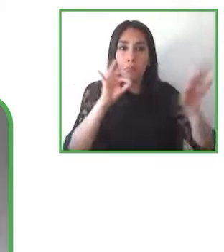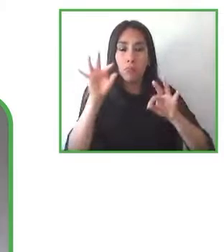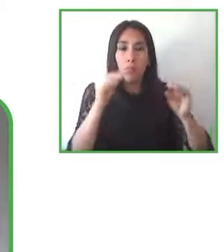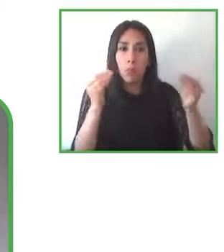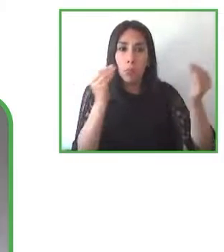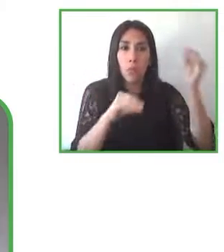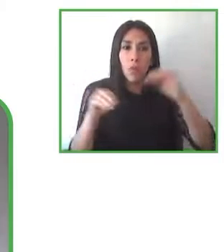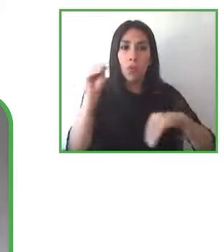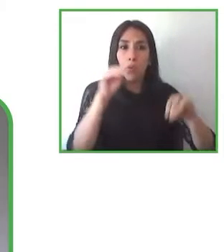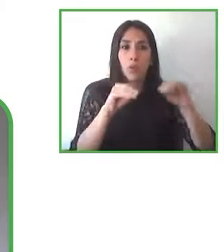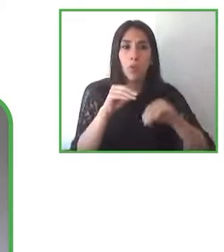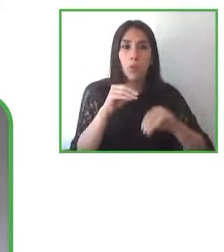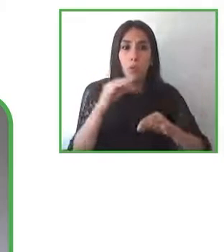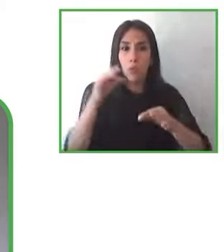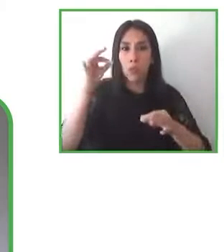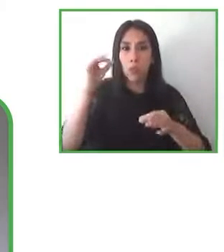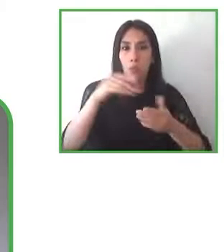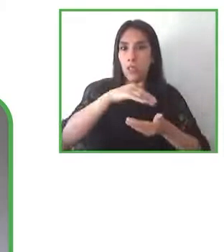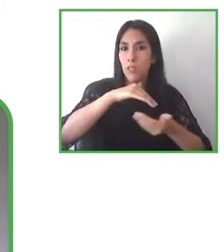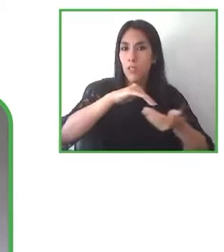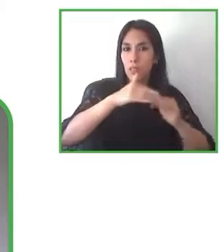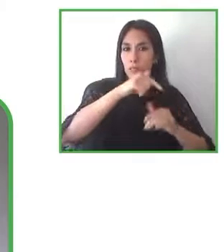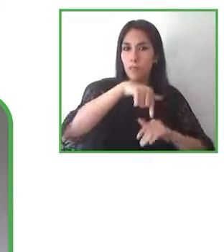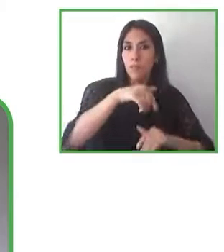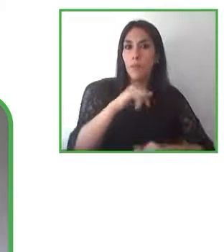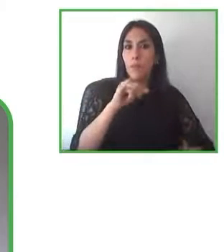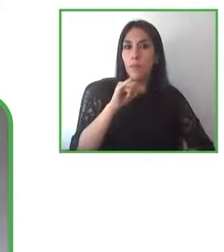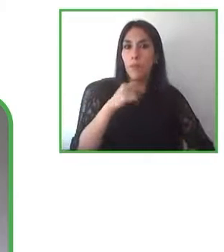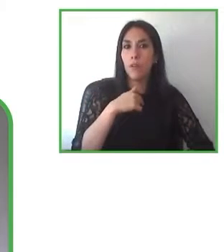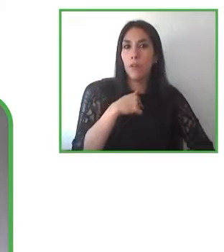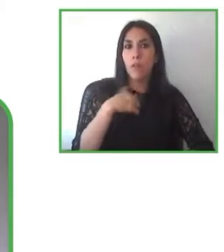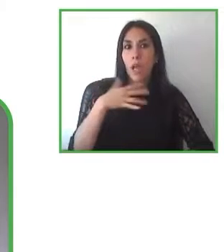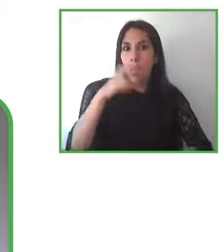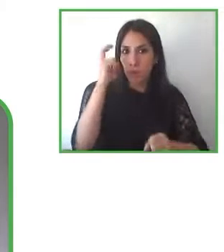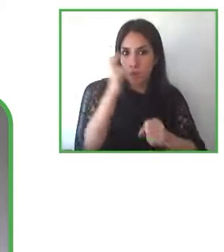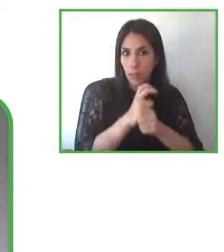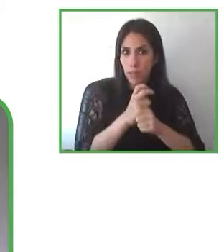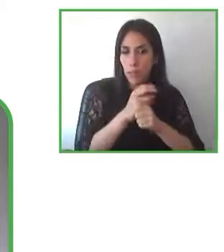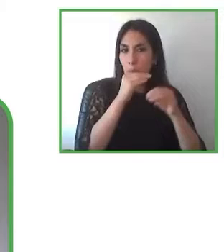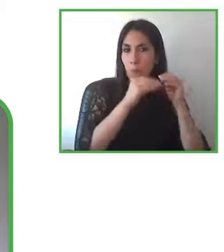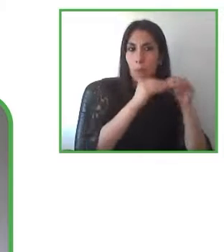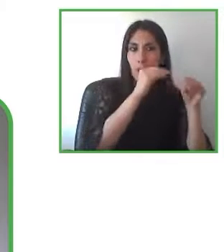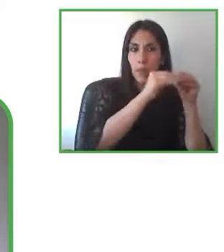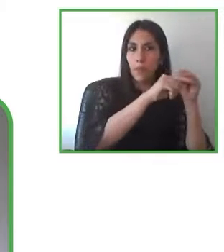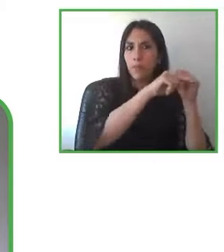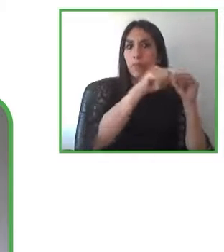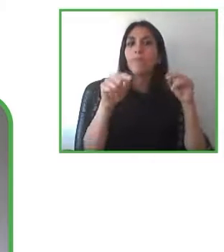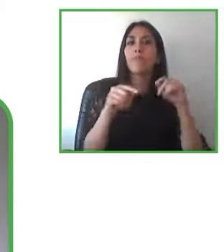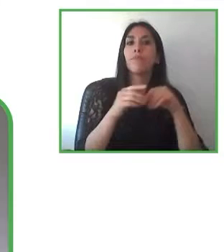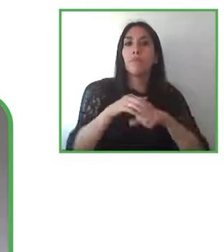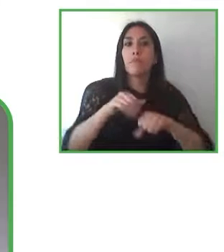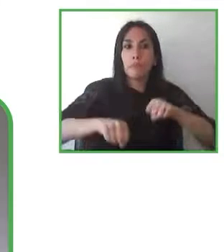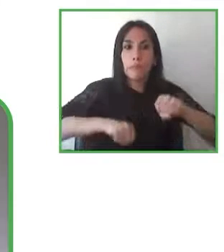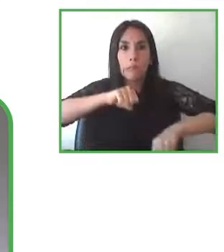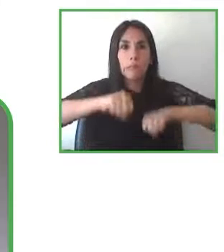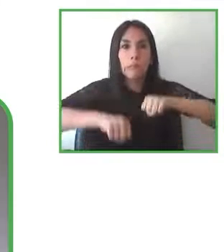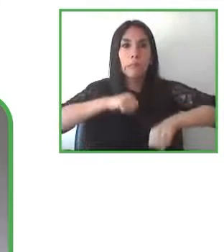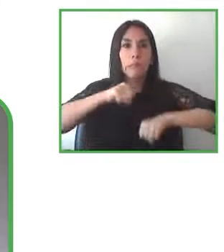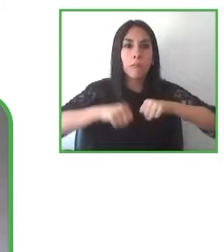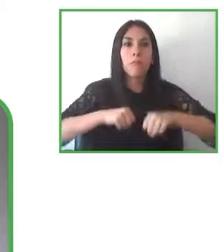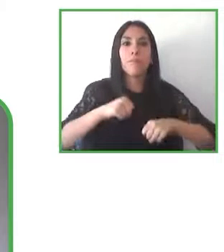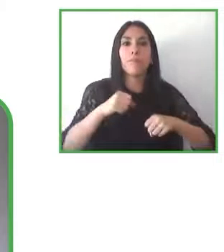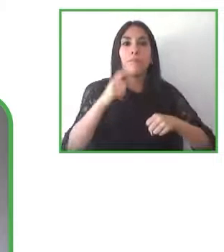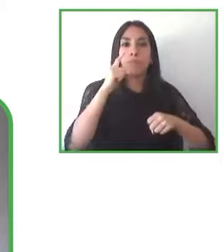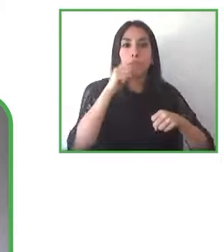conflictos que nos trajeron la combinación de ciclovías de scooter de un sinnúmero de esta